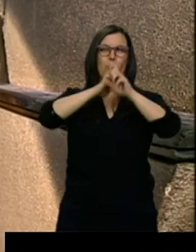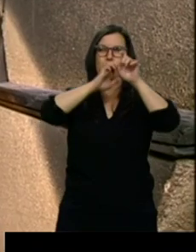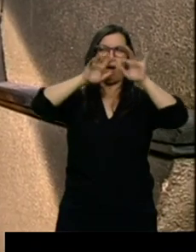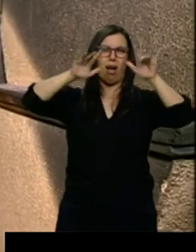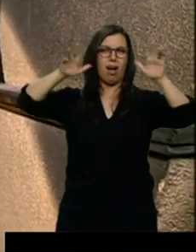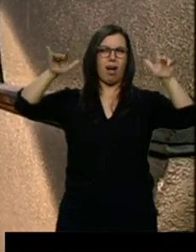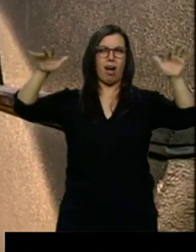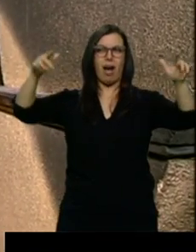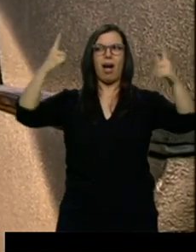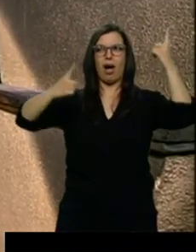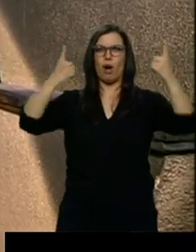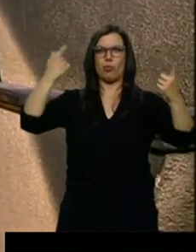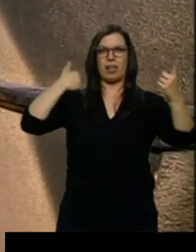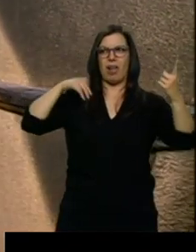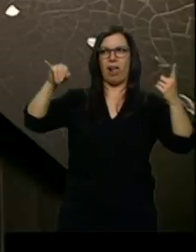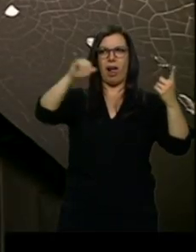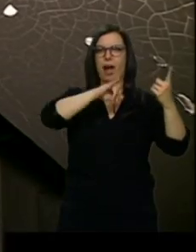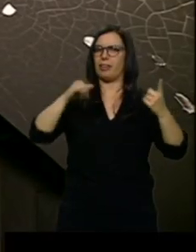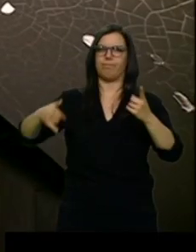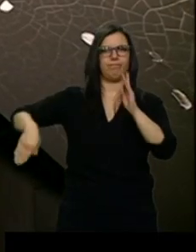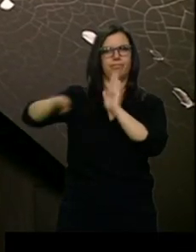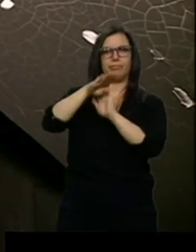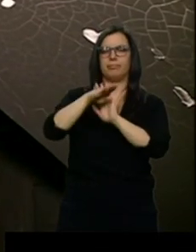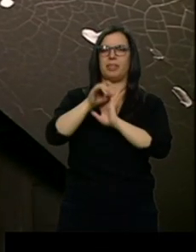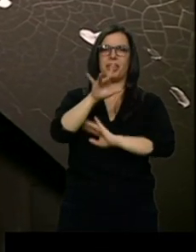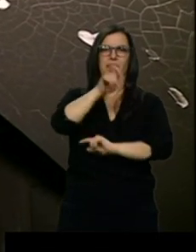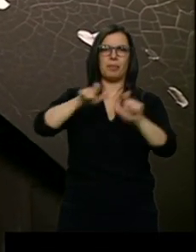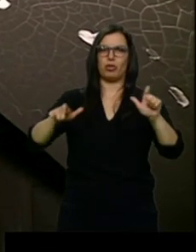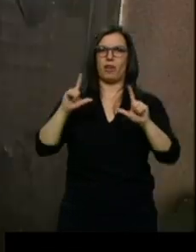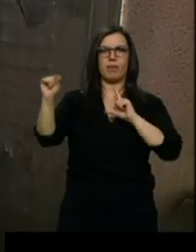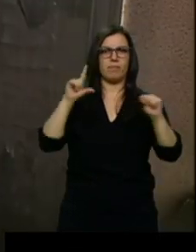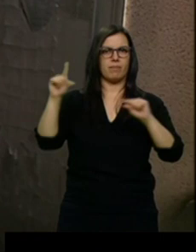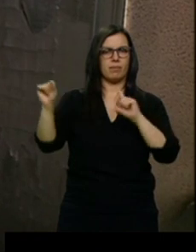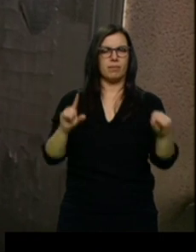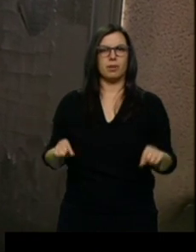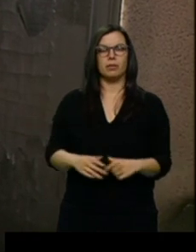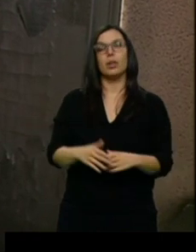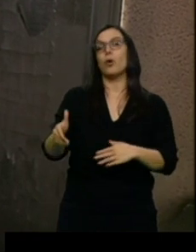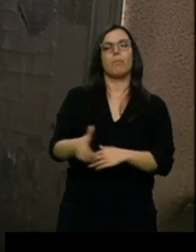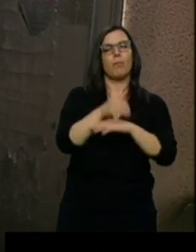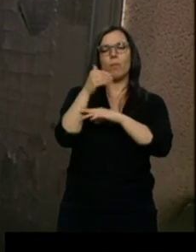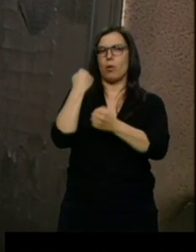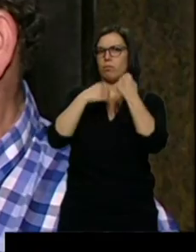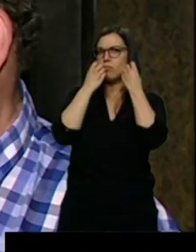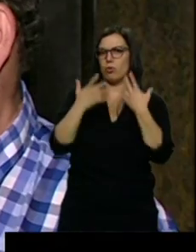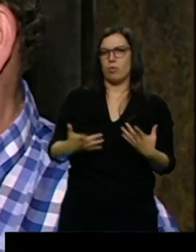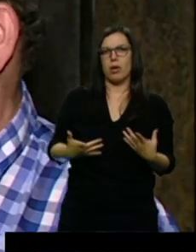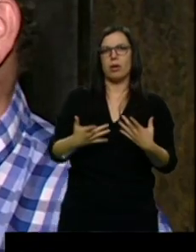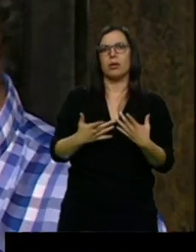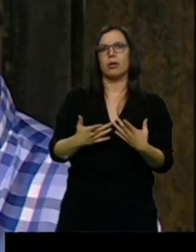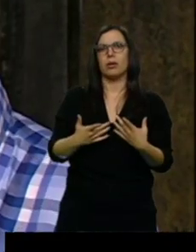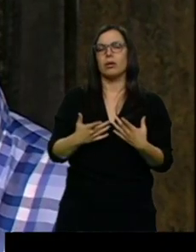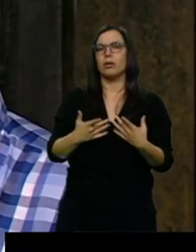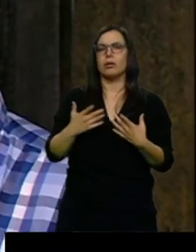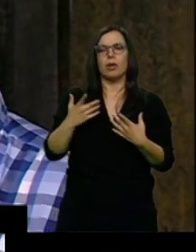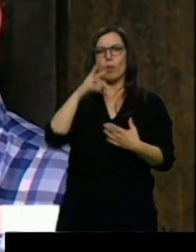en algunas de ellas y tuvieron que evacuar a 15 personas. Los bomberos se han portado bien, no han tardado mucho en venir, pero que no nos preocupásemos, que no